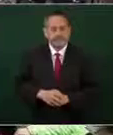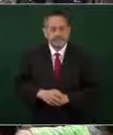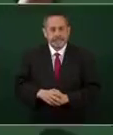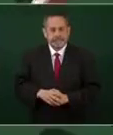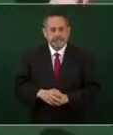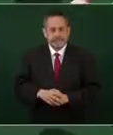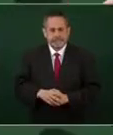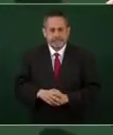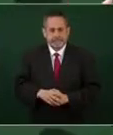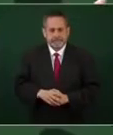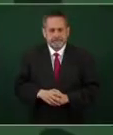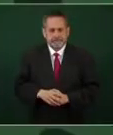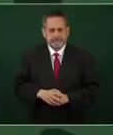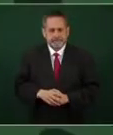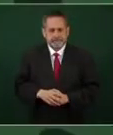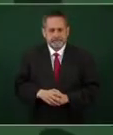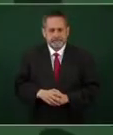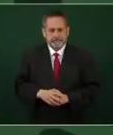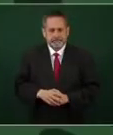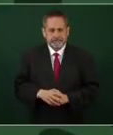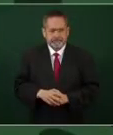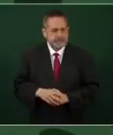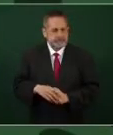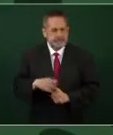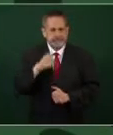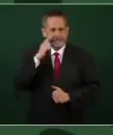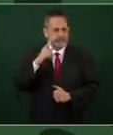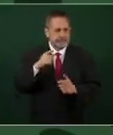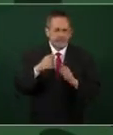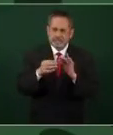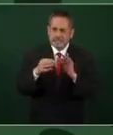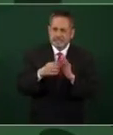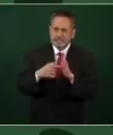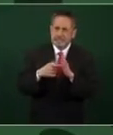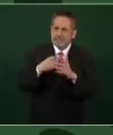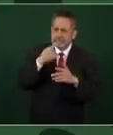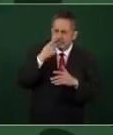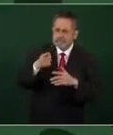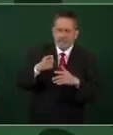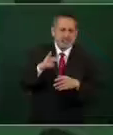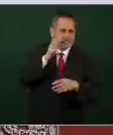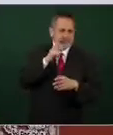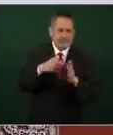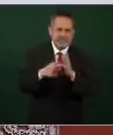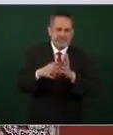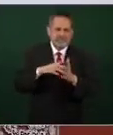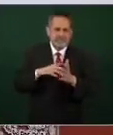exponer, de probar.